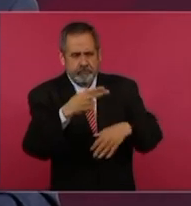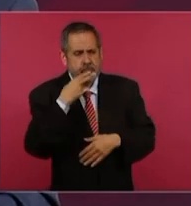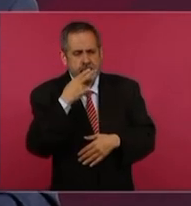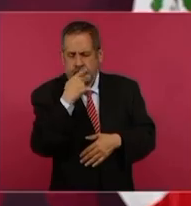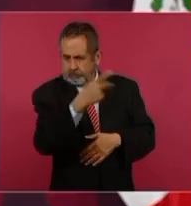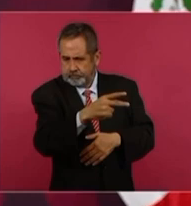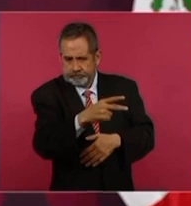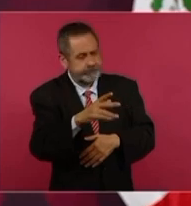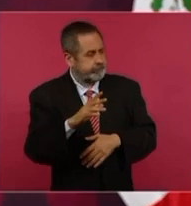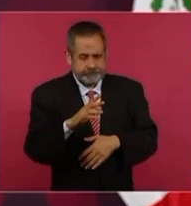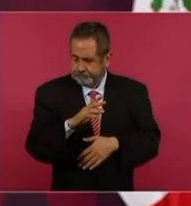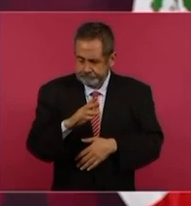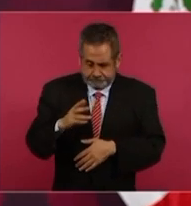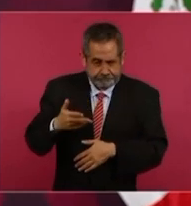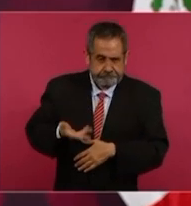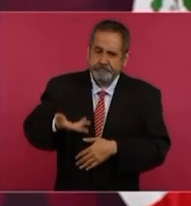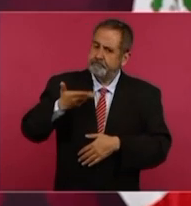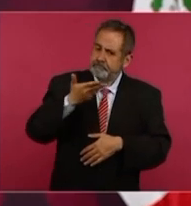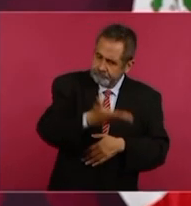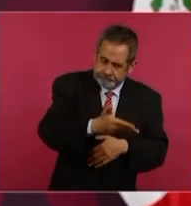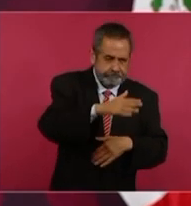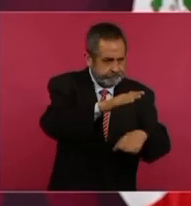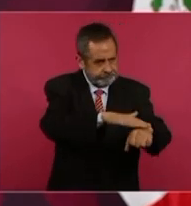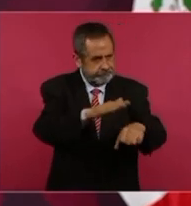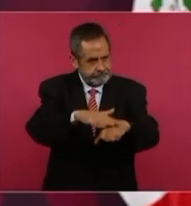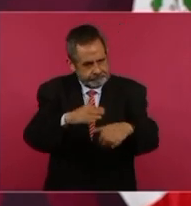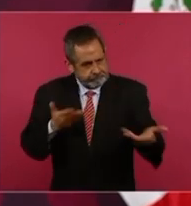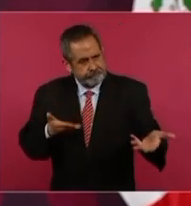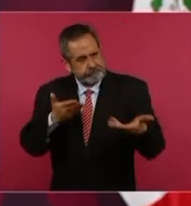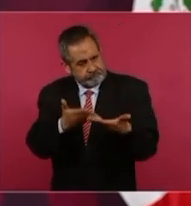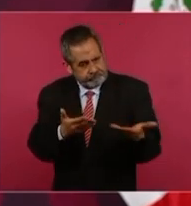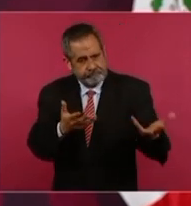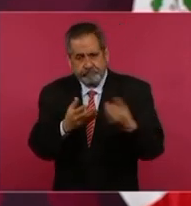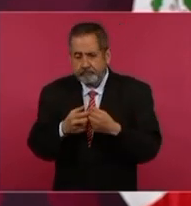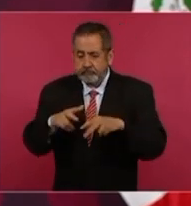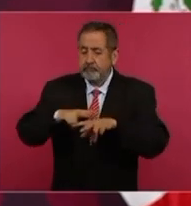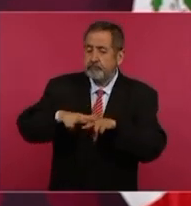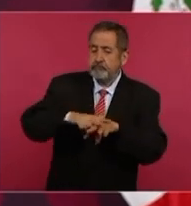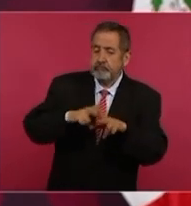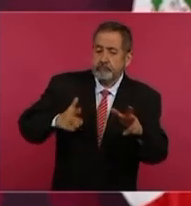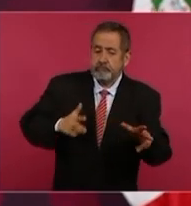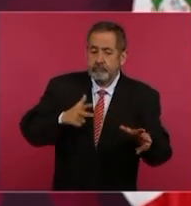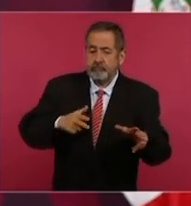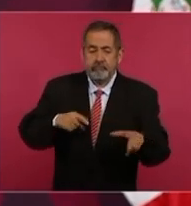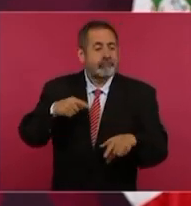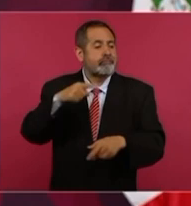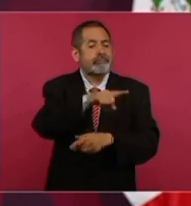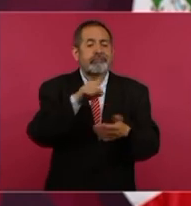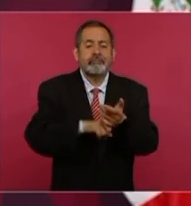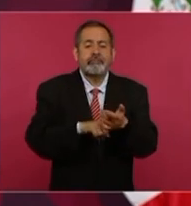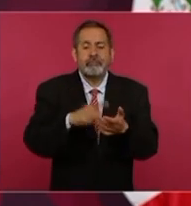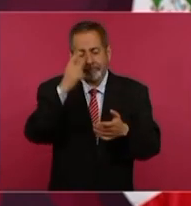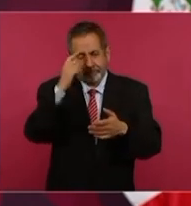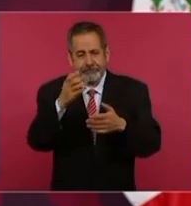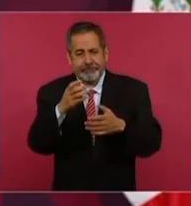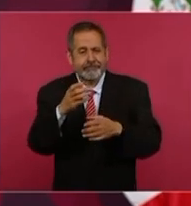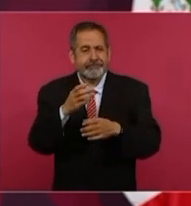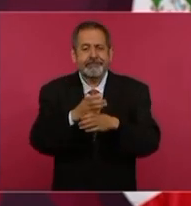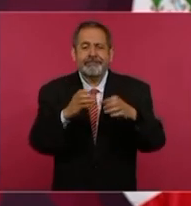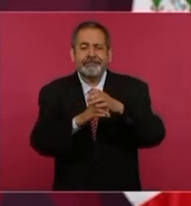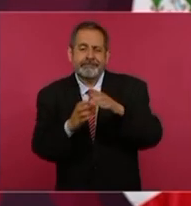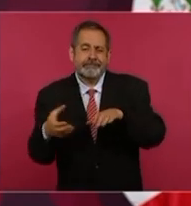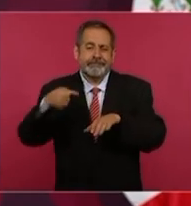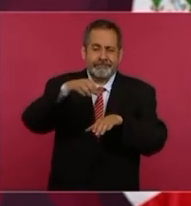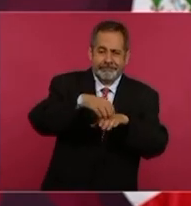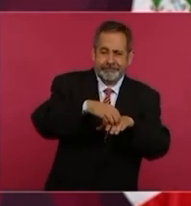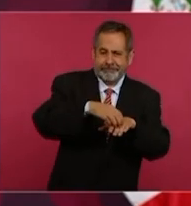de los ferrocarriles de México de carga puedan utilizarse,